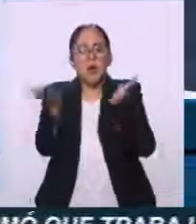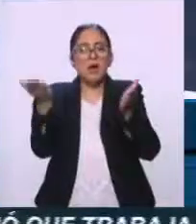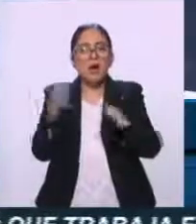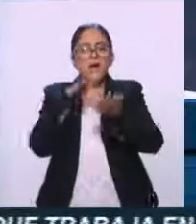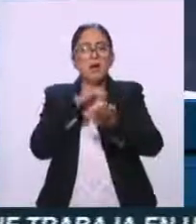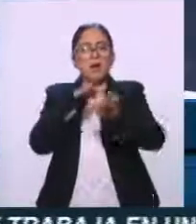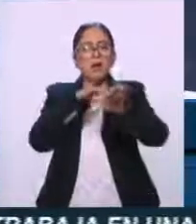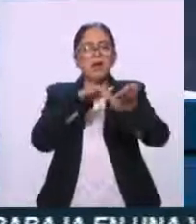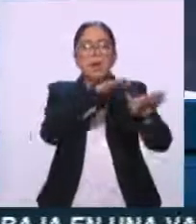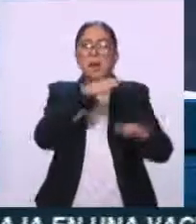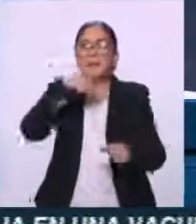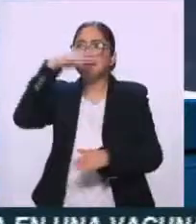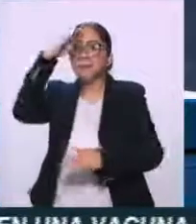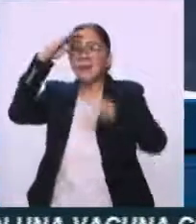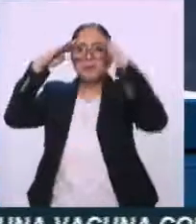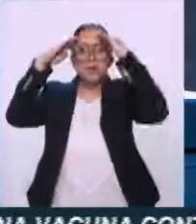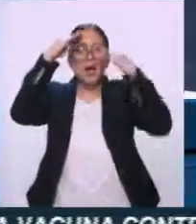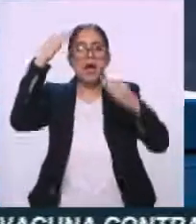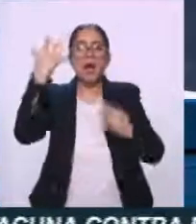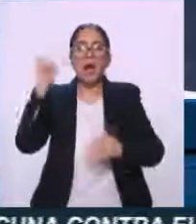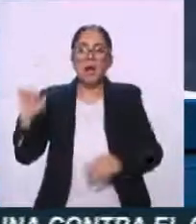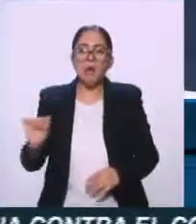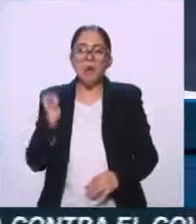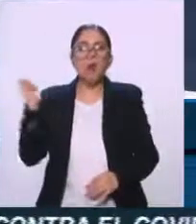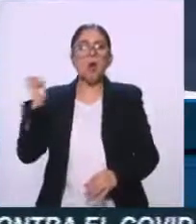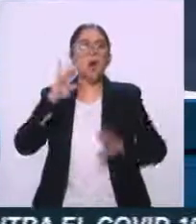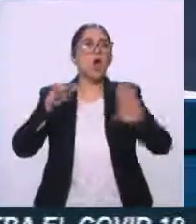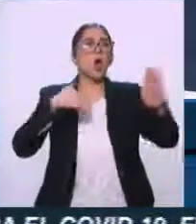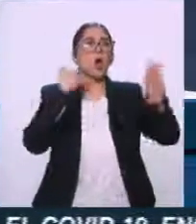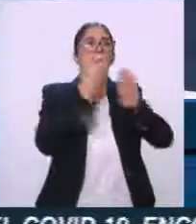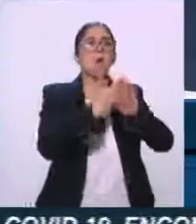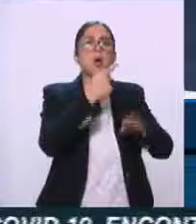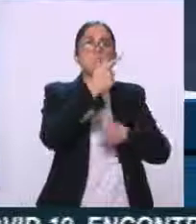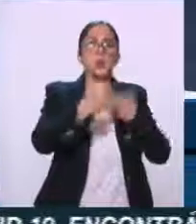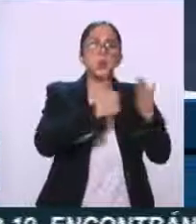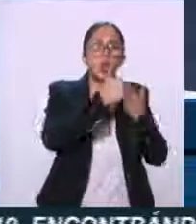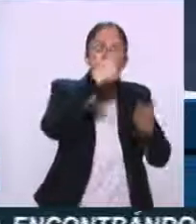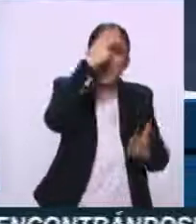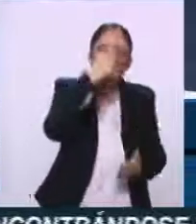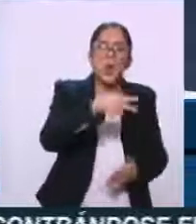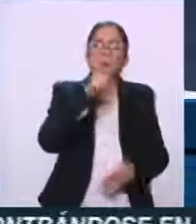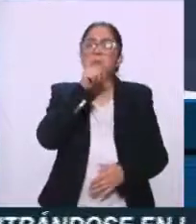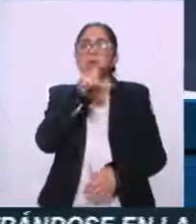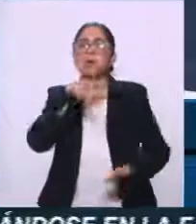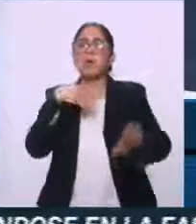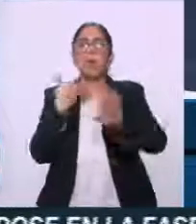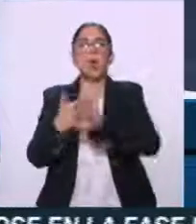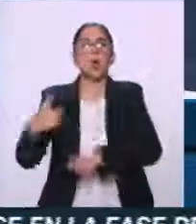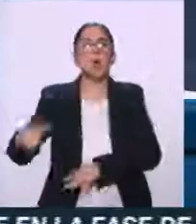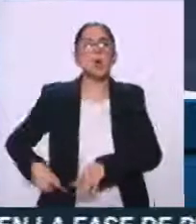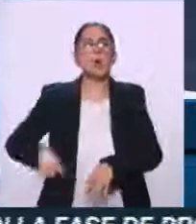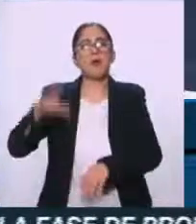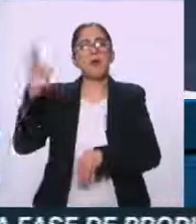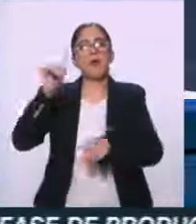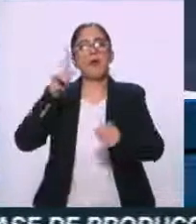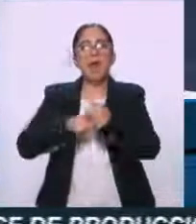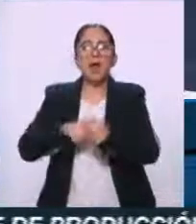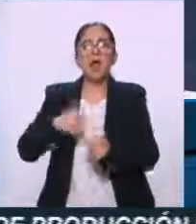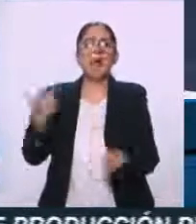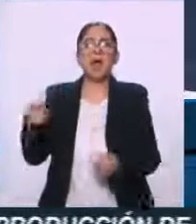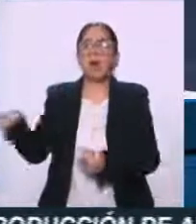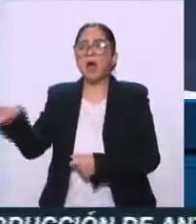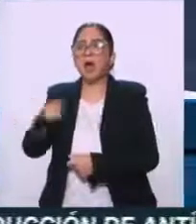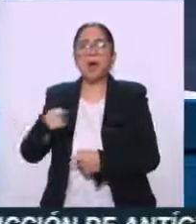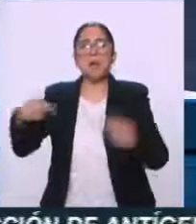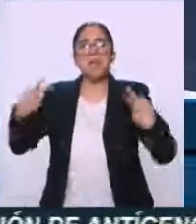buscando cualquier oportunidad para atacar al gobierno, ya sea de la ciudad o el gobierno federal, o cualquier gobierno que no sea con el que ellos simpatizan.